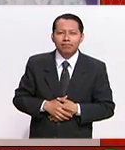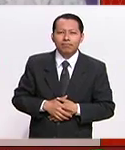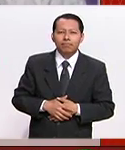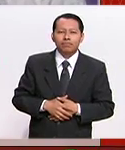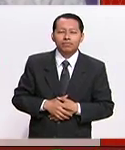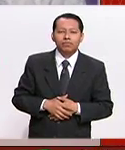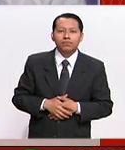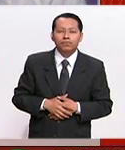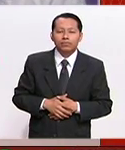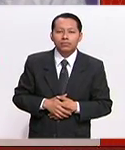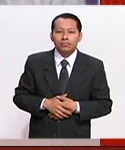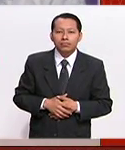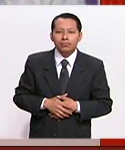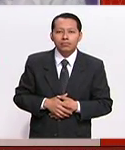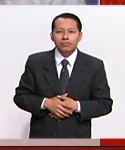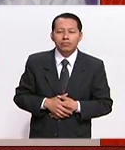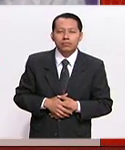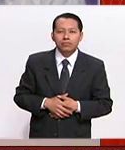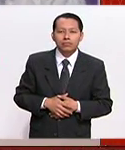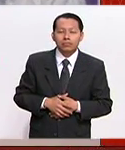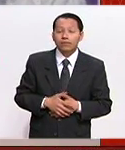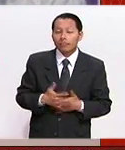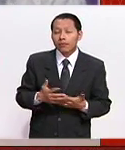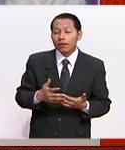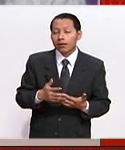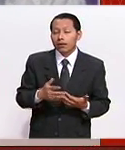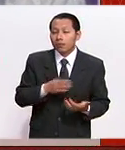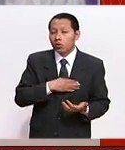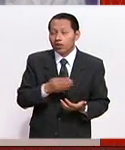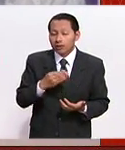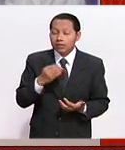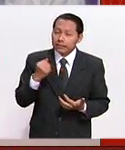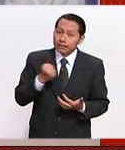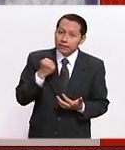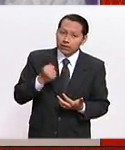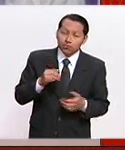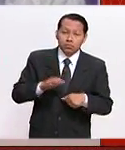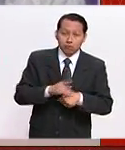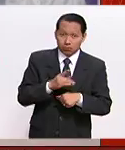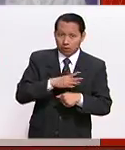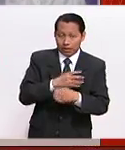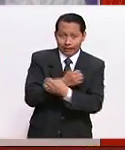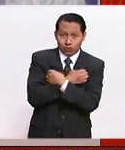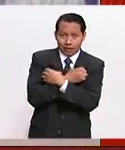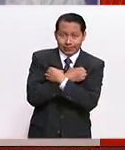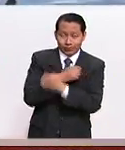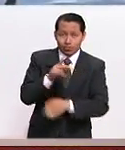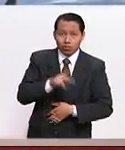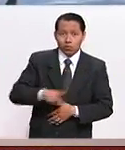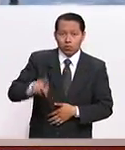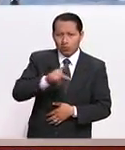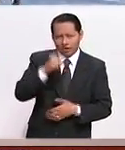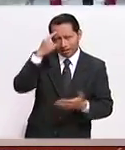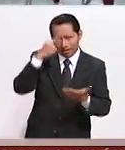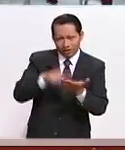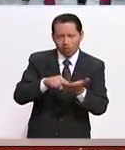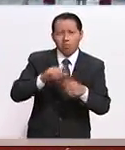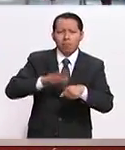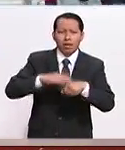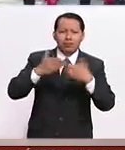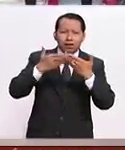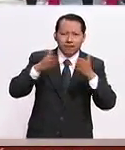Pues, bueno, afortunadamente con toda la educación pública creo que se ha abierto